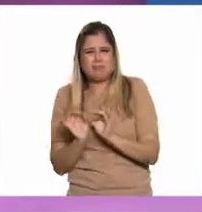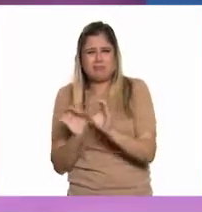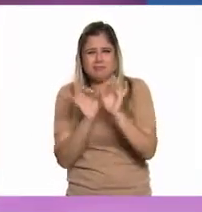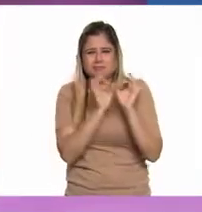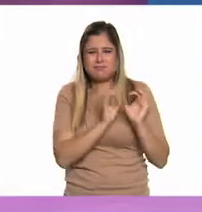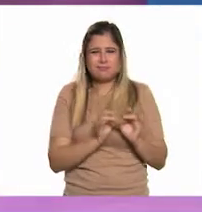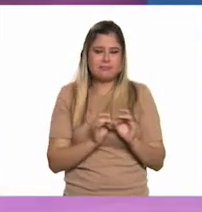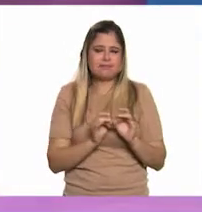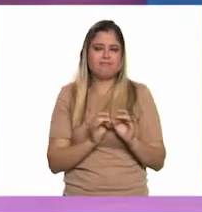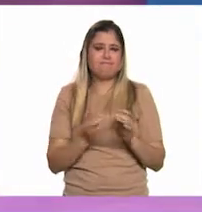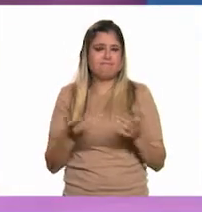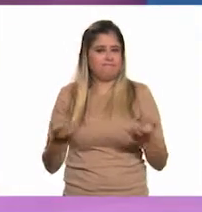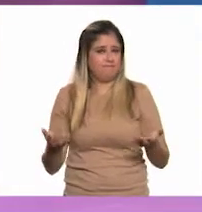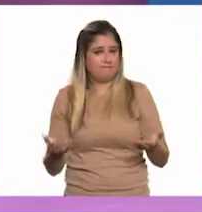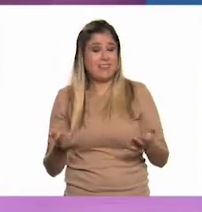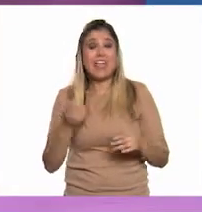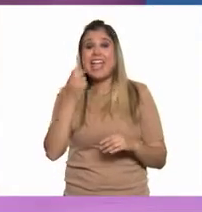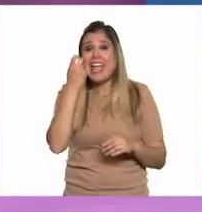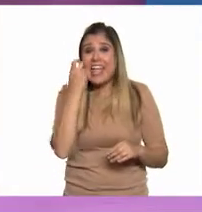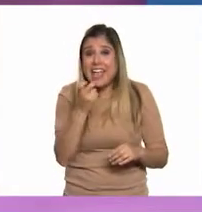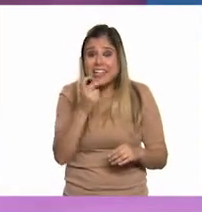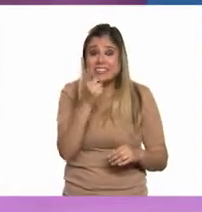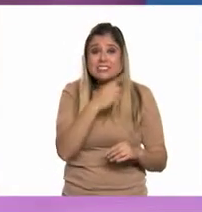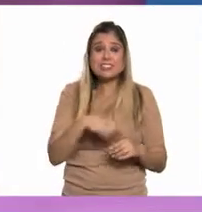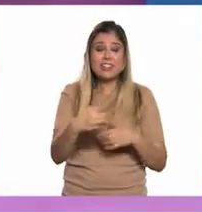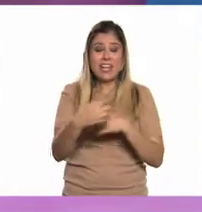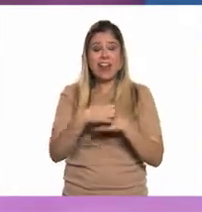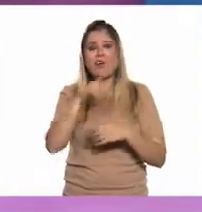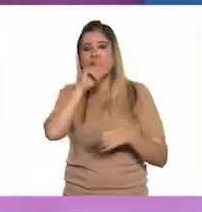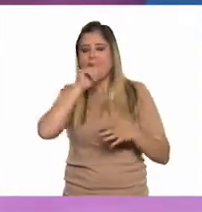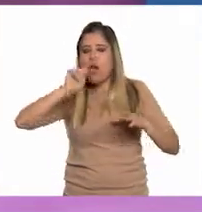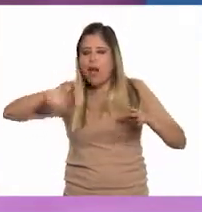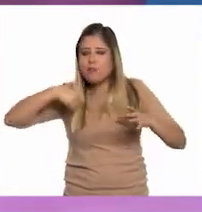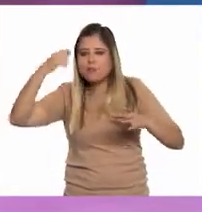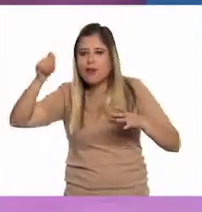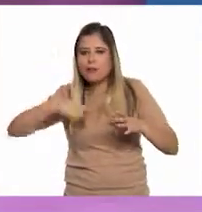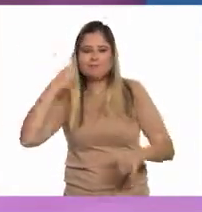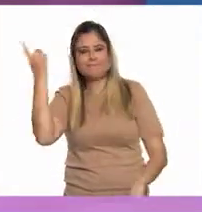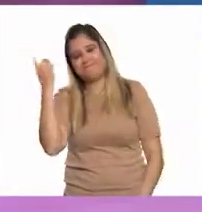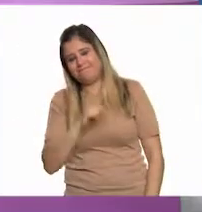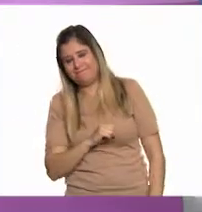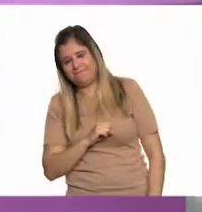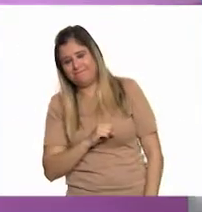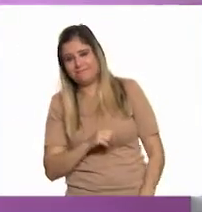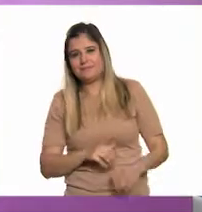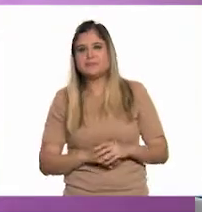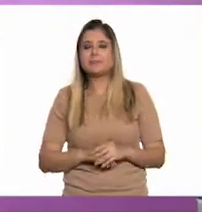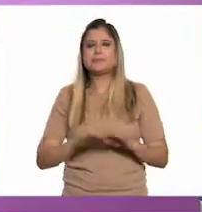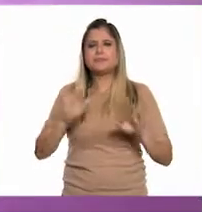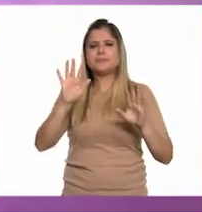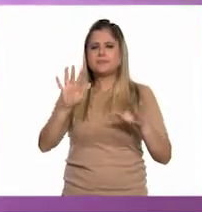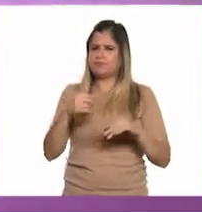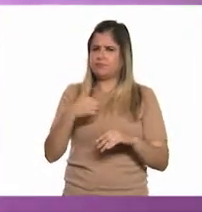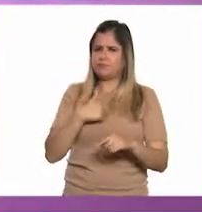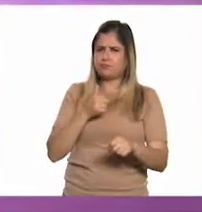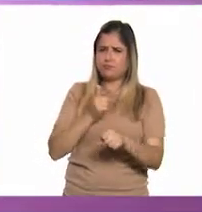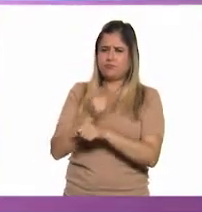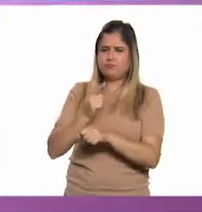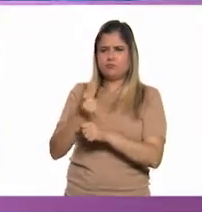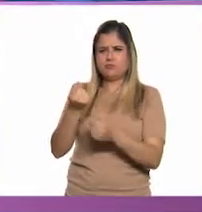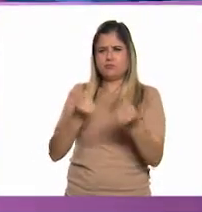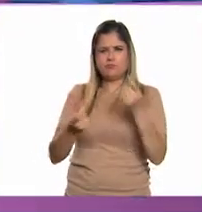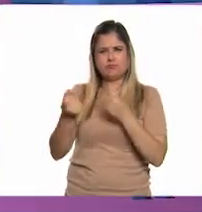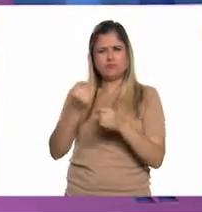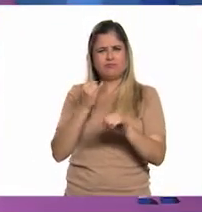hacer en ese caso. Por eso, su caldito de pollo y a dormir. Yo me he dado cuenta que en redes sociales,